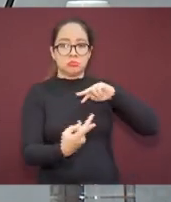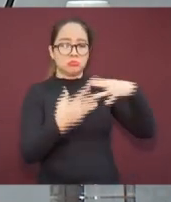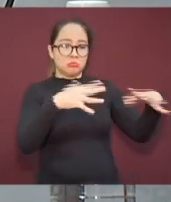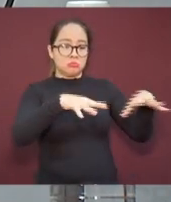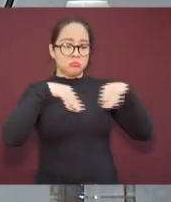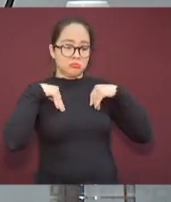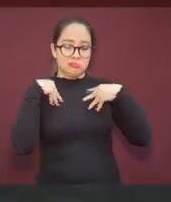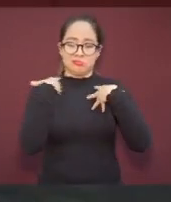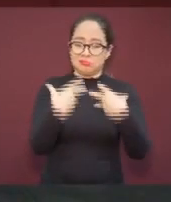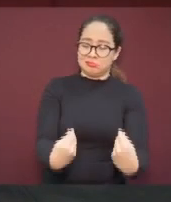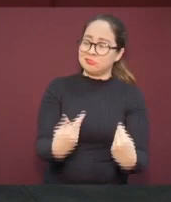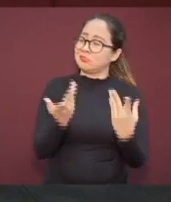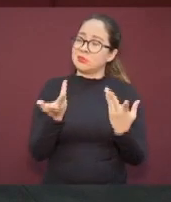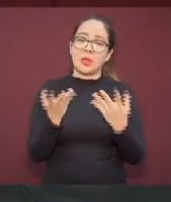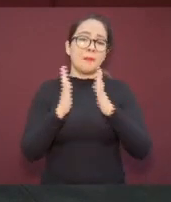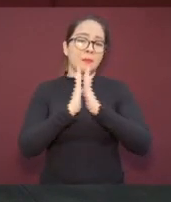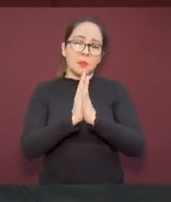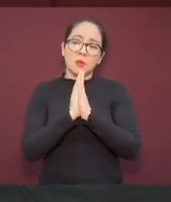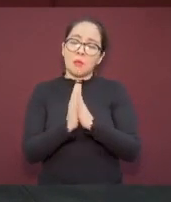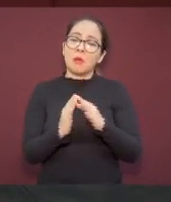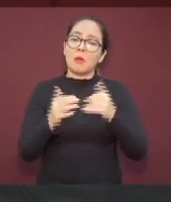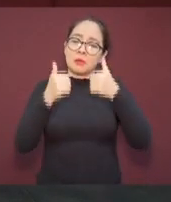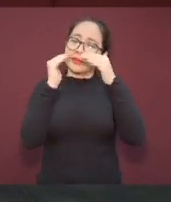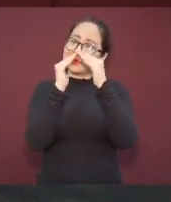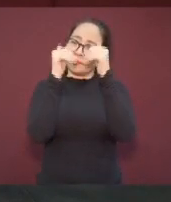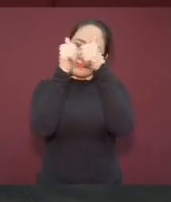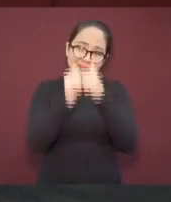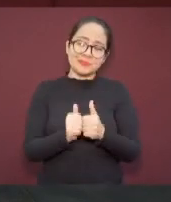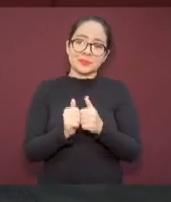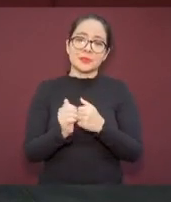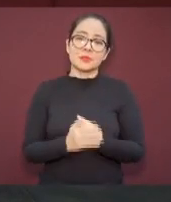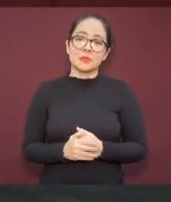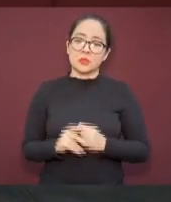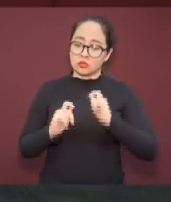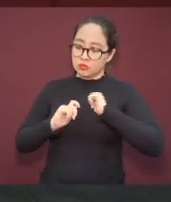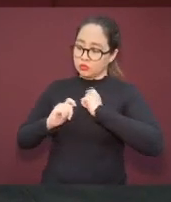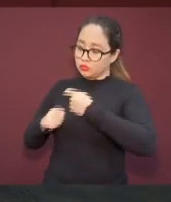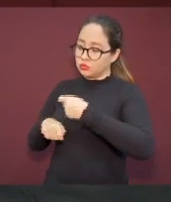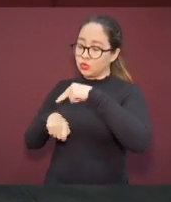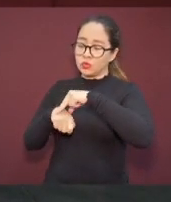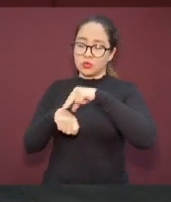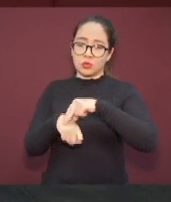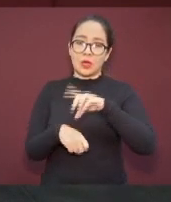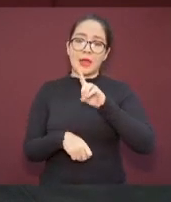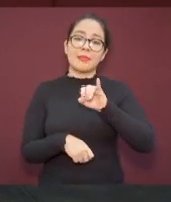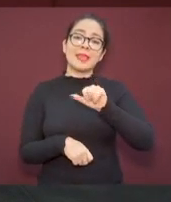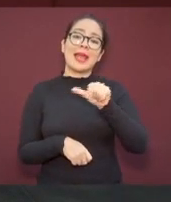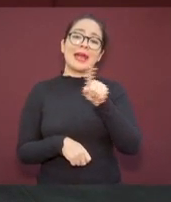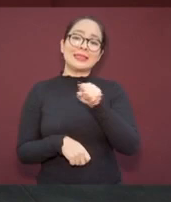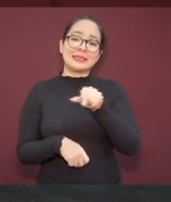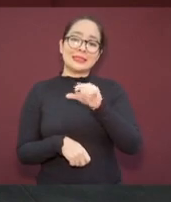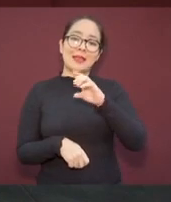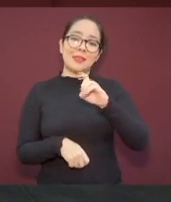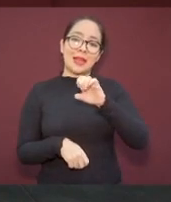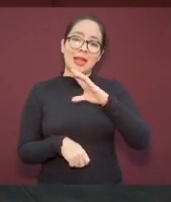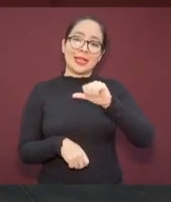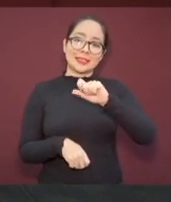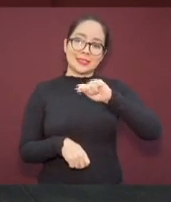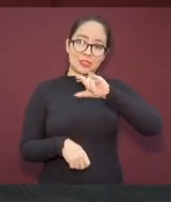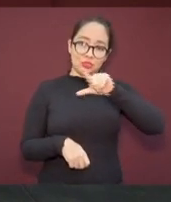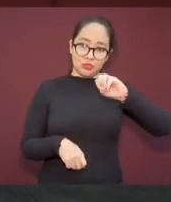quédate en casa. Paso la voz a la doctora Díaz del Castillo. Gracias doctora. Buenas noches.